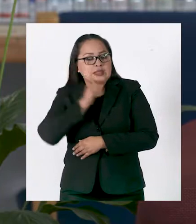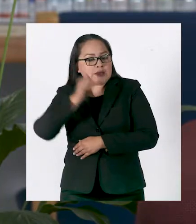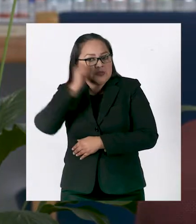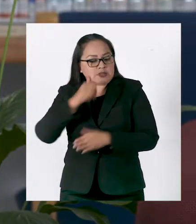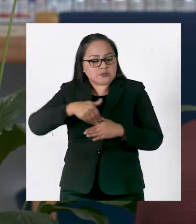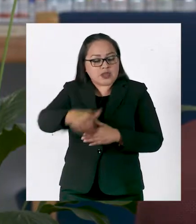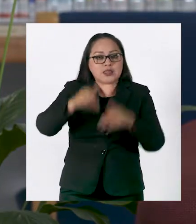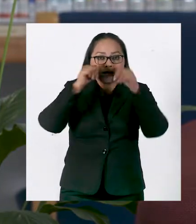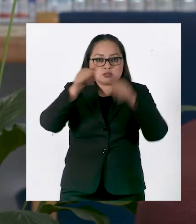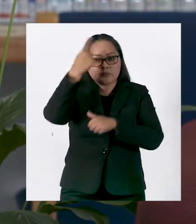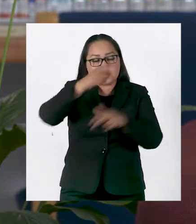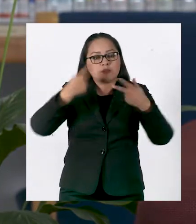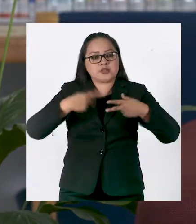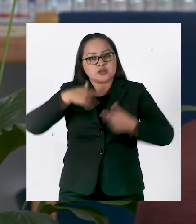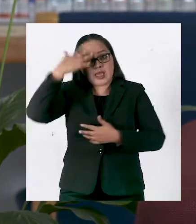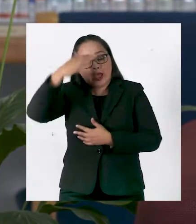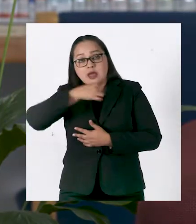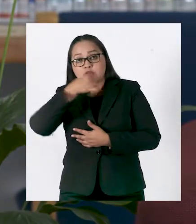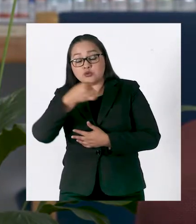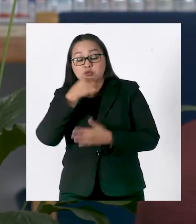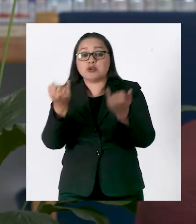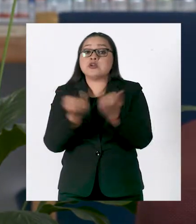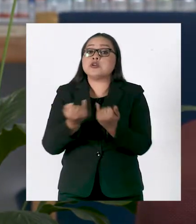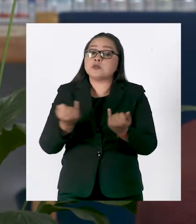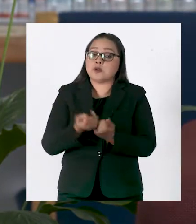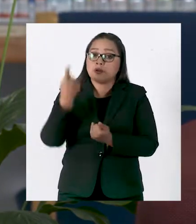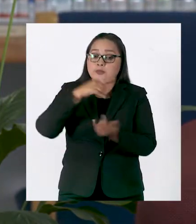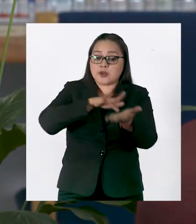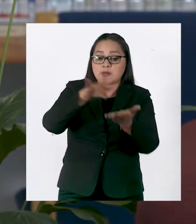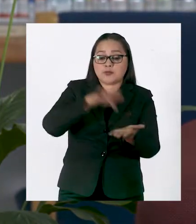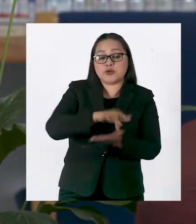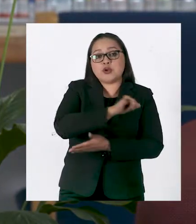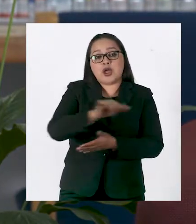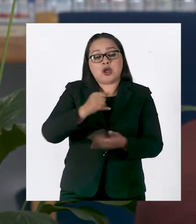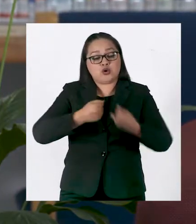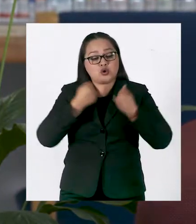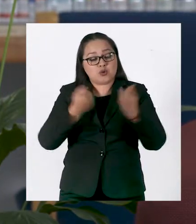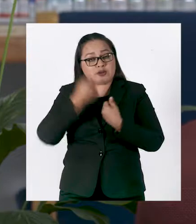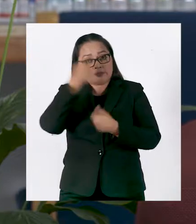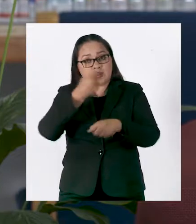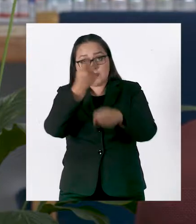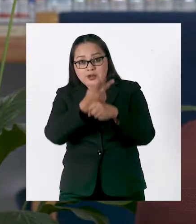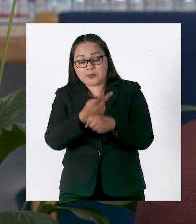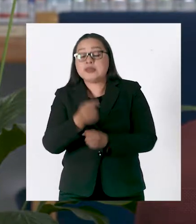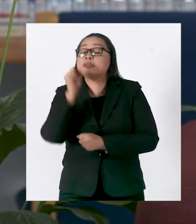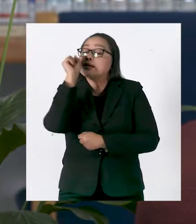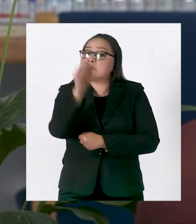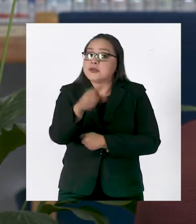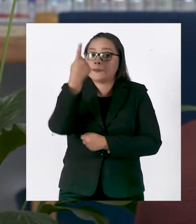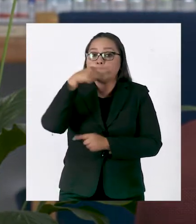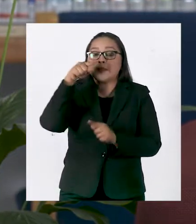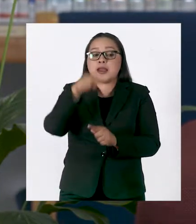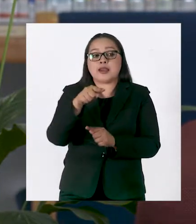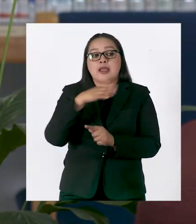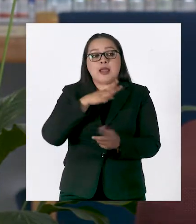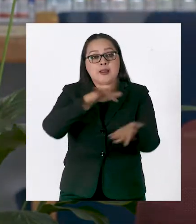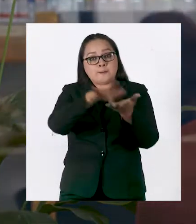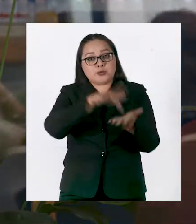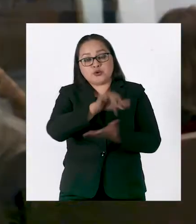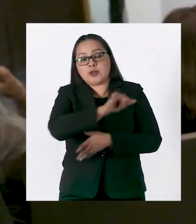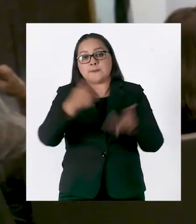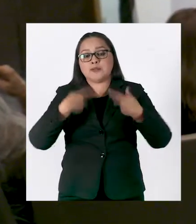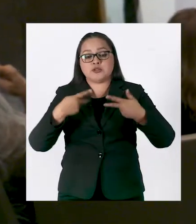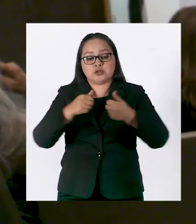una atención permanente a nuestros adultos mayores. Lo mismo que las becas para los jóvenes en educación media